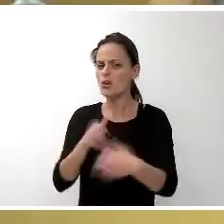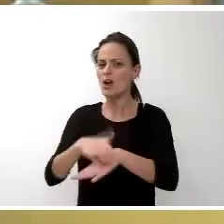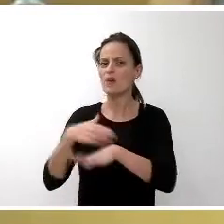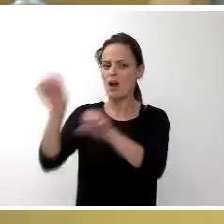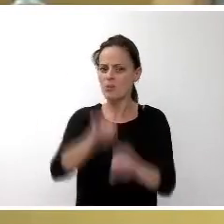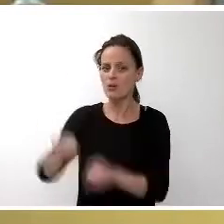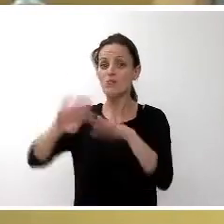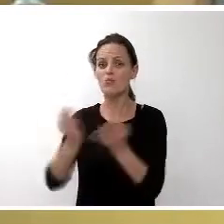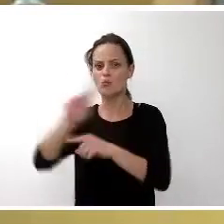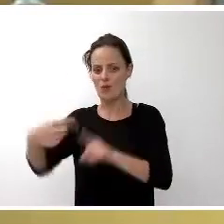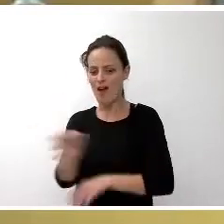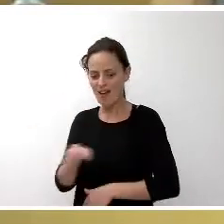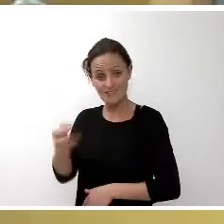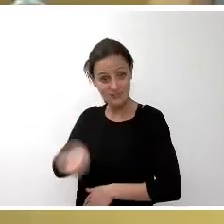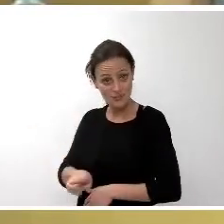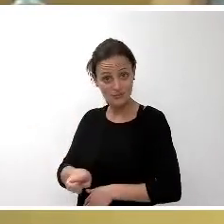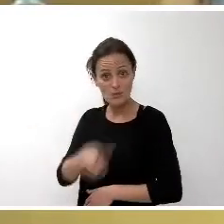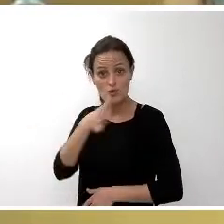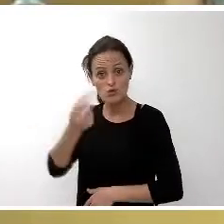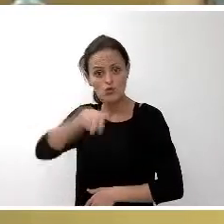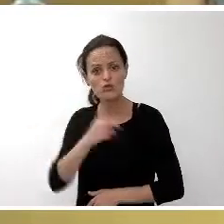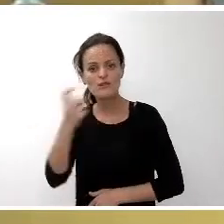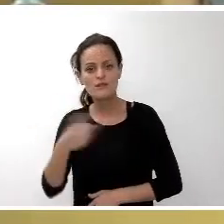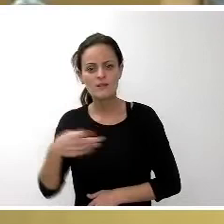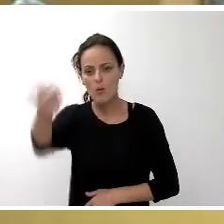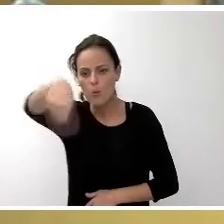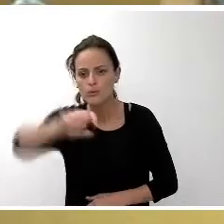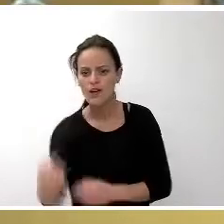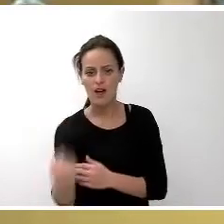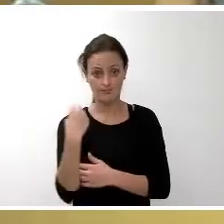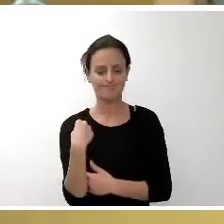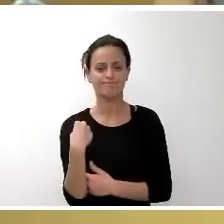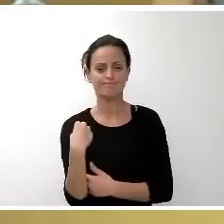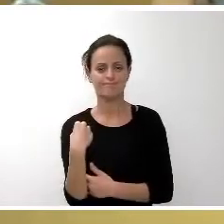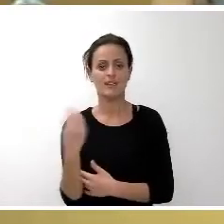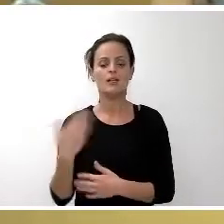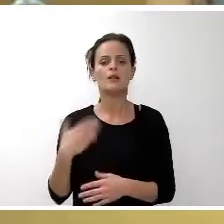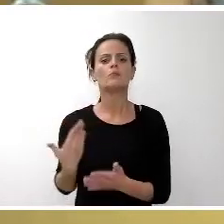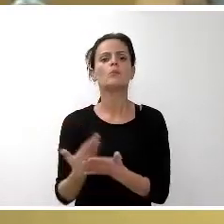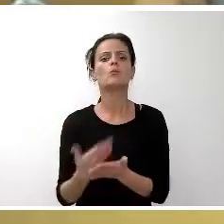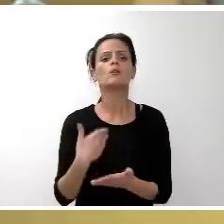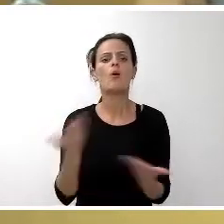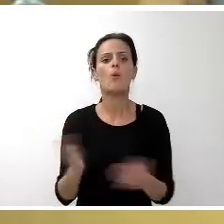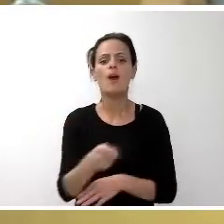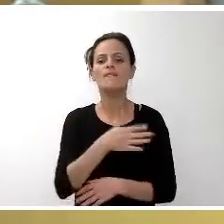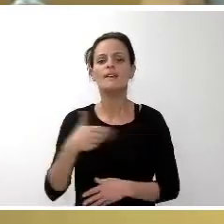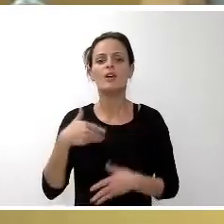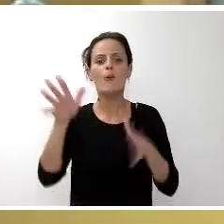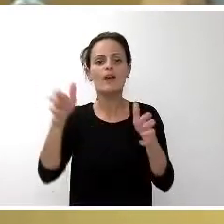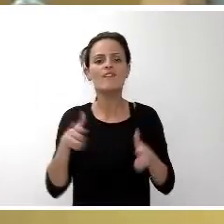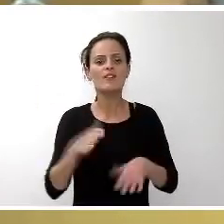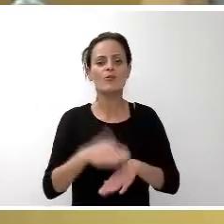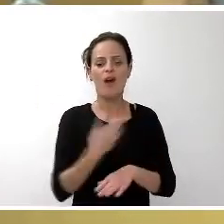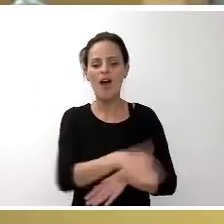Para ello, necesitamos el apoyo de todos ustedes. Mis propuestas quiero que beneficien a todos los niños de